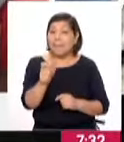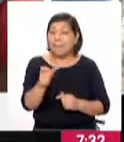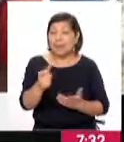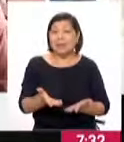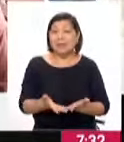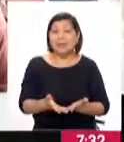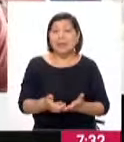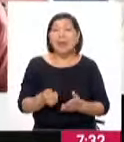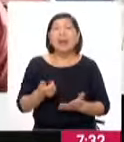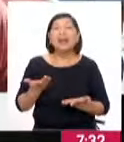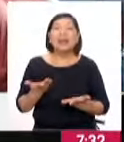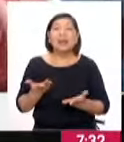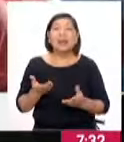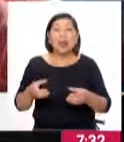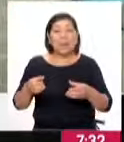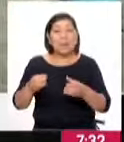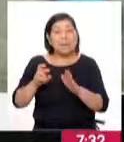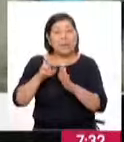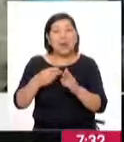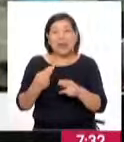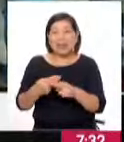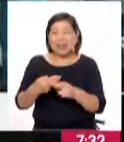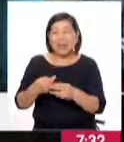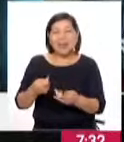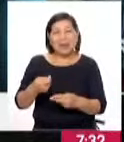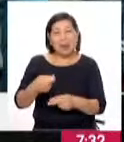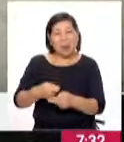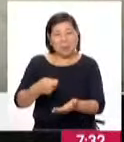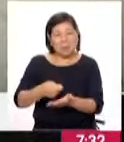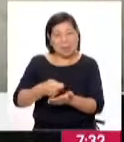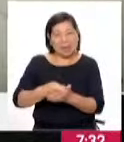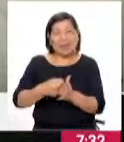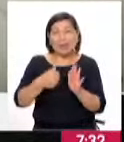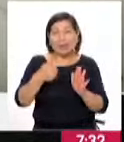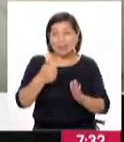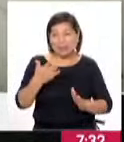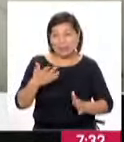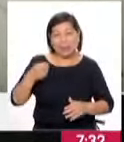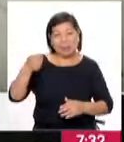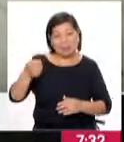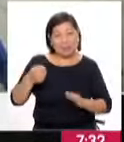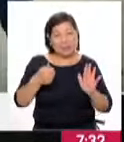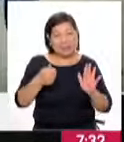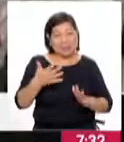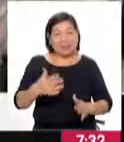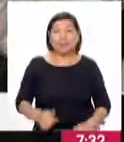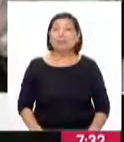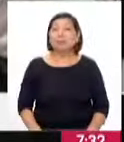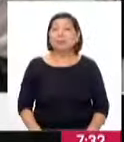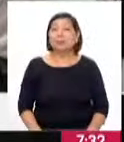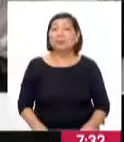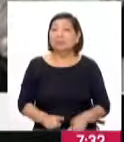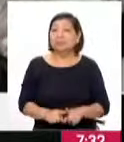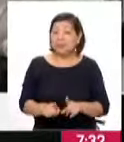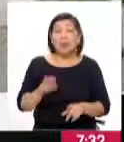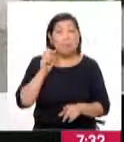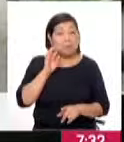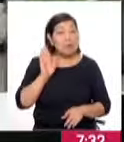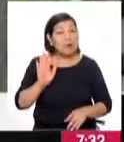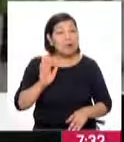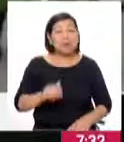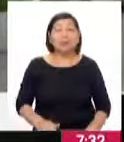pensión 65, ¿no? Y tan igual como hicimos la semana pasada también en la ciudad de Puno.